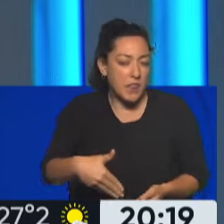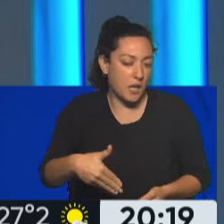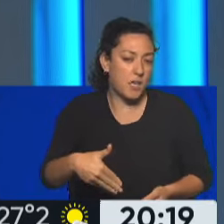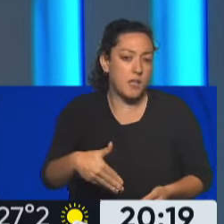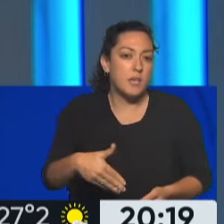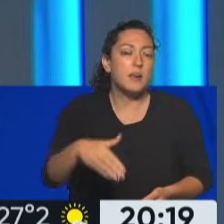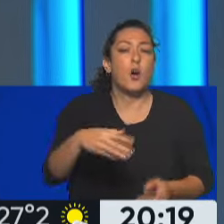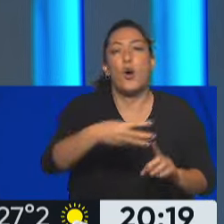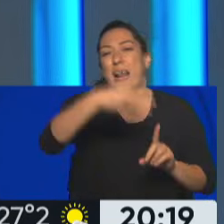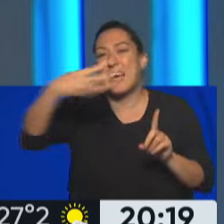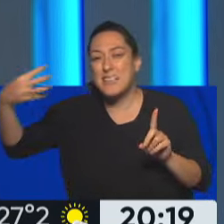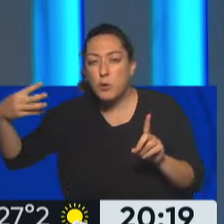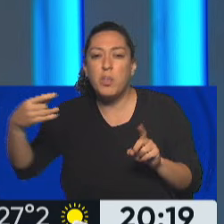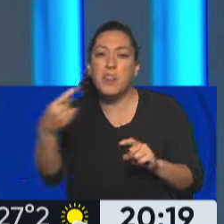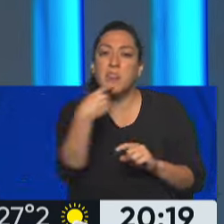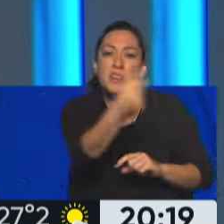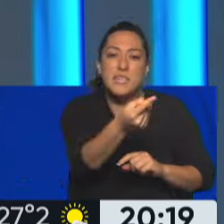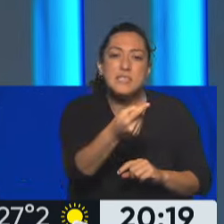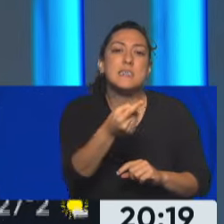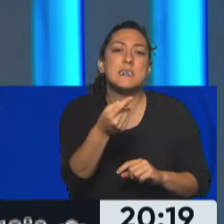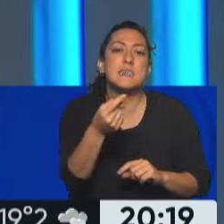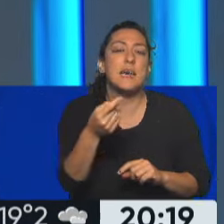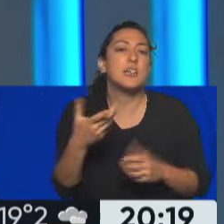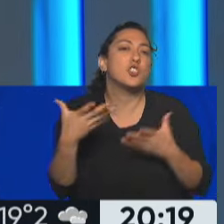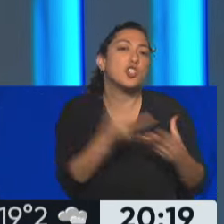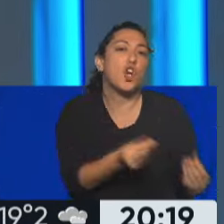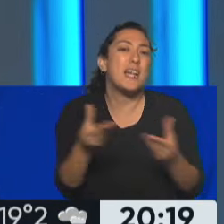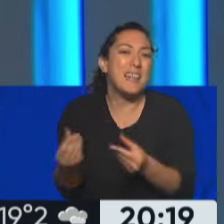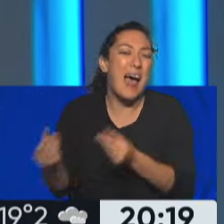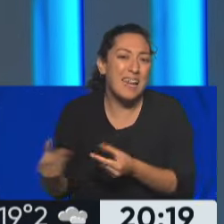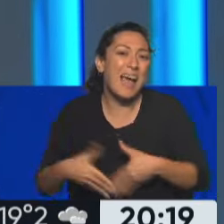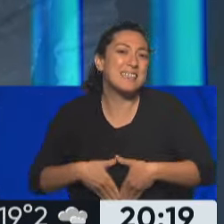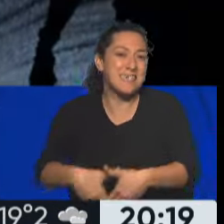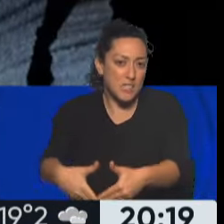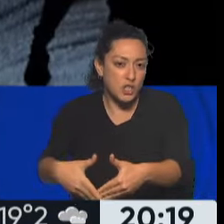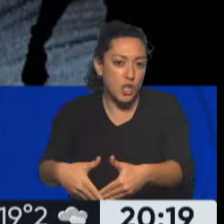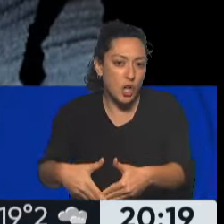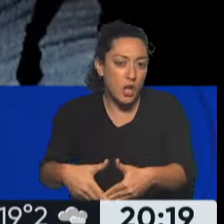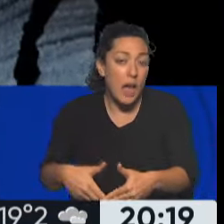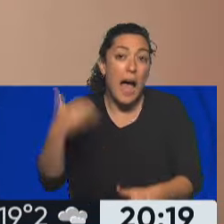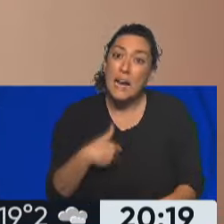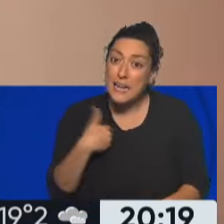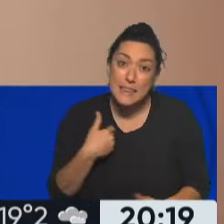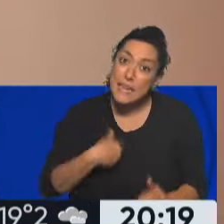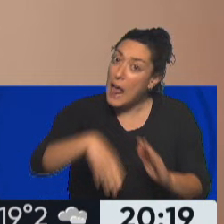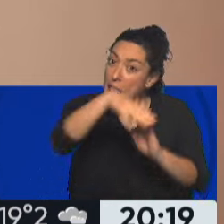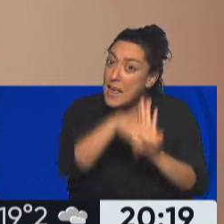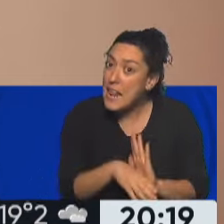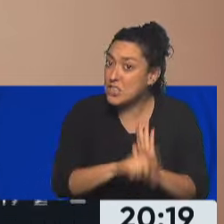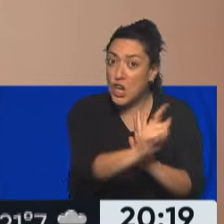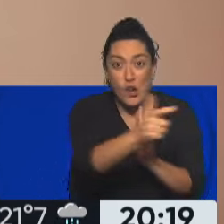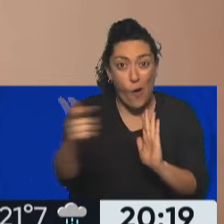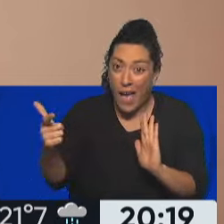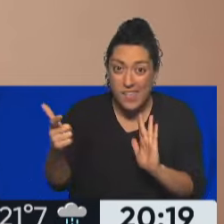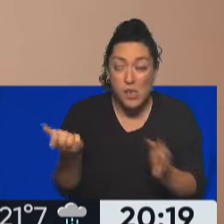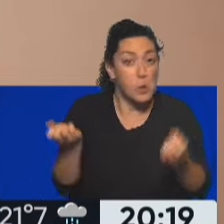LGTB, de subrogación solidaria, gestación solidaria. Que en nuestro país no está legislado eso. Exactamente, no está legislado y ¿por